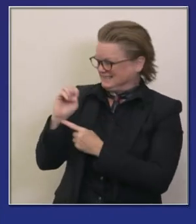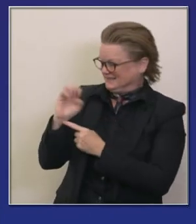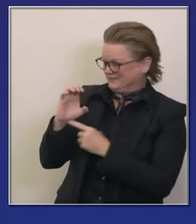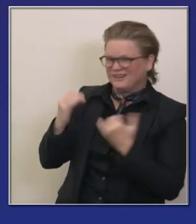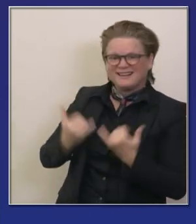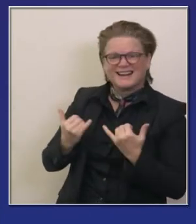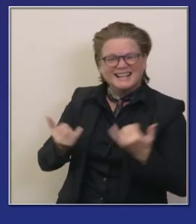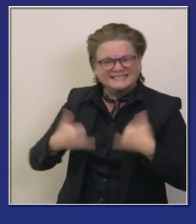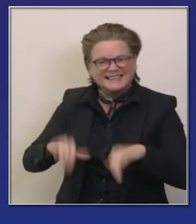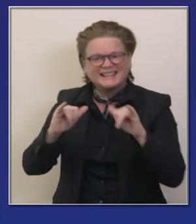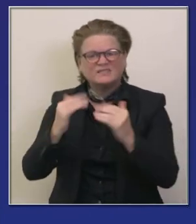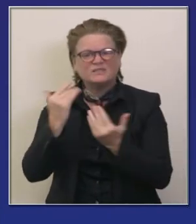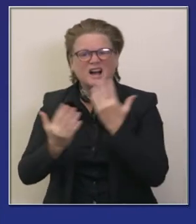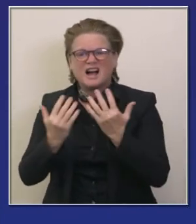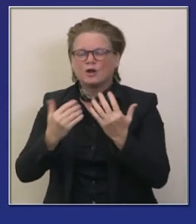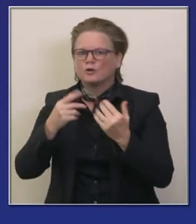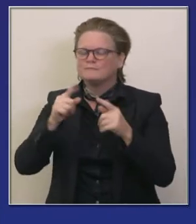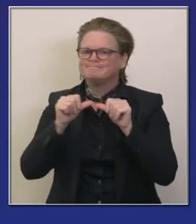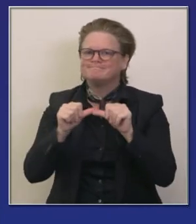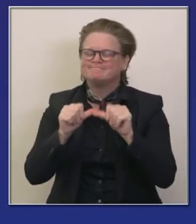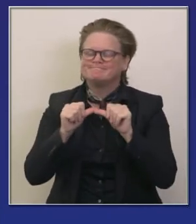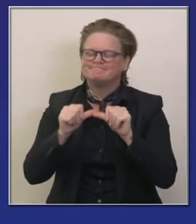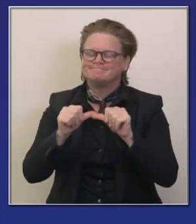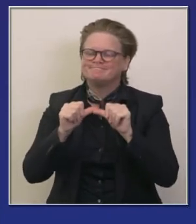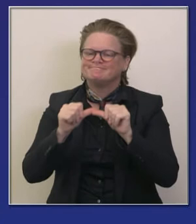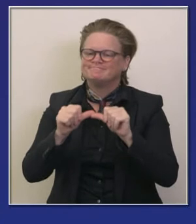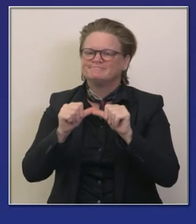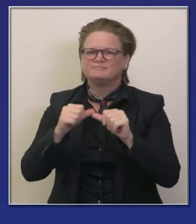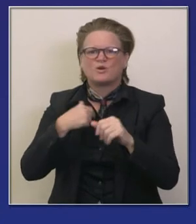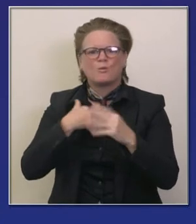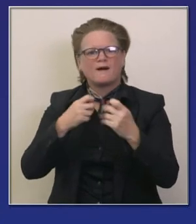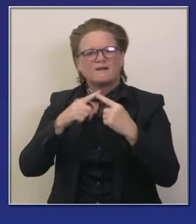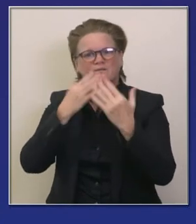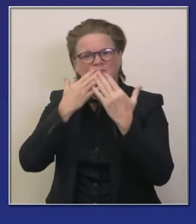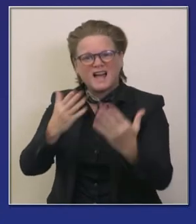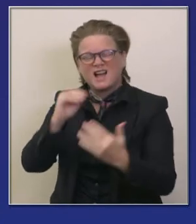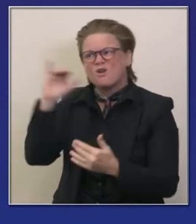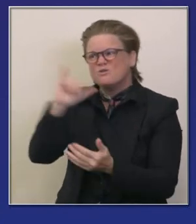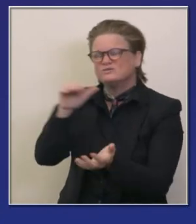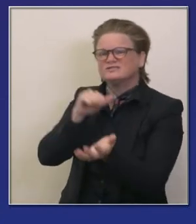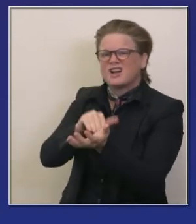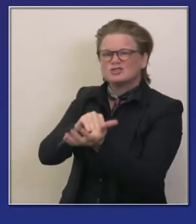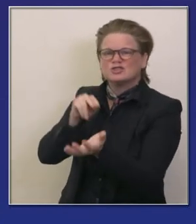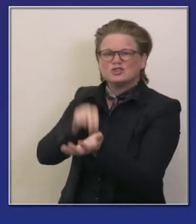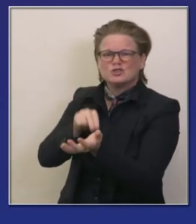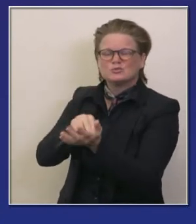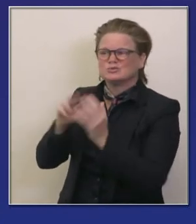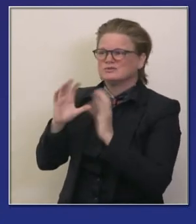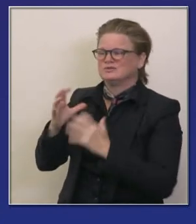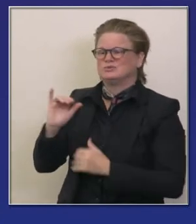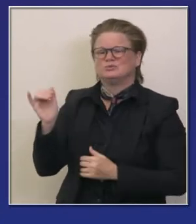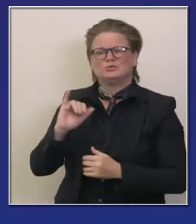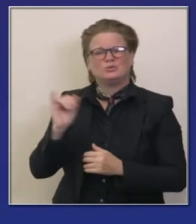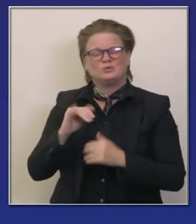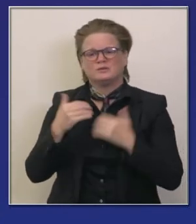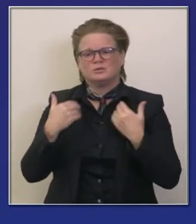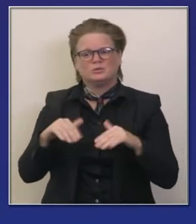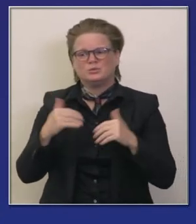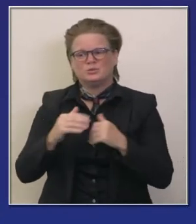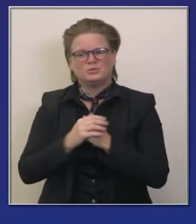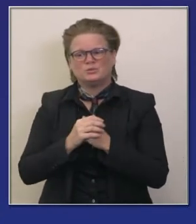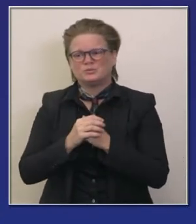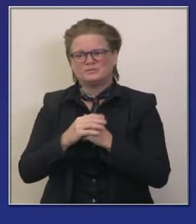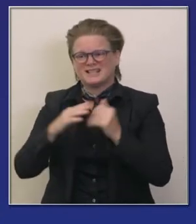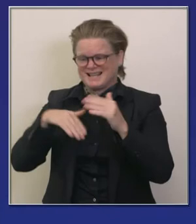batallando estos incendios y por supuesto muchísimas gracias a doctores enfermeras y otros profesionales médicos hemos estado exigiendo mucho